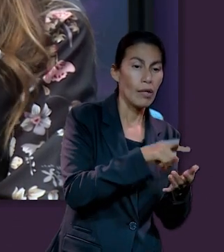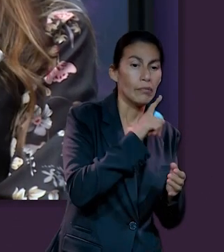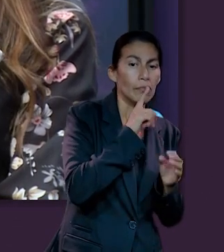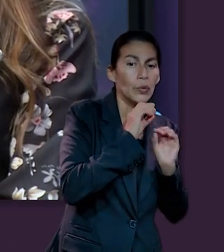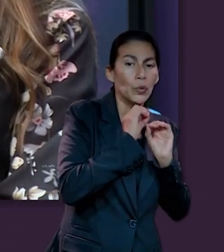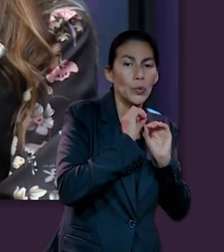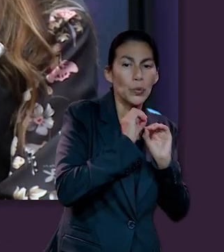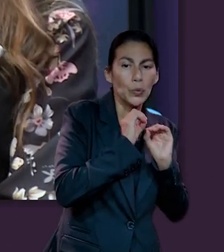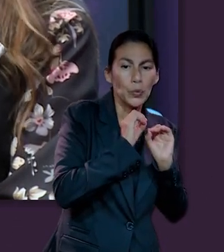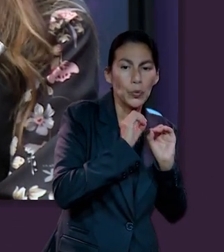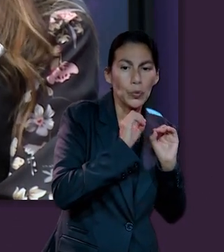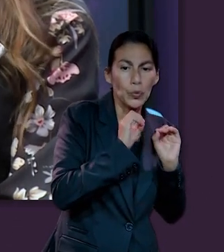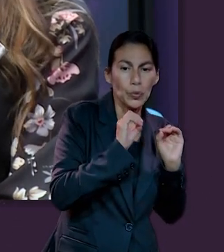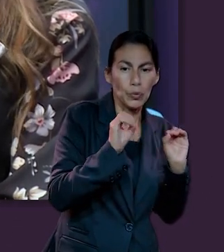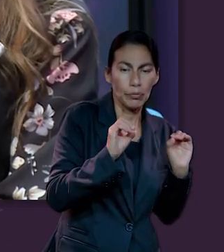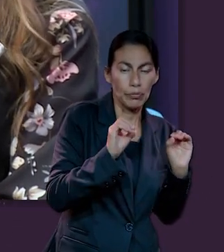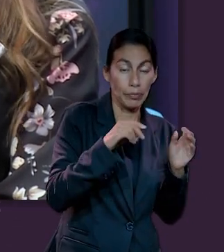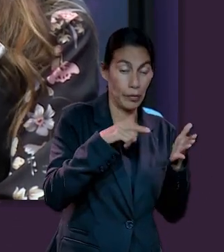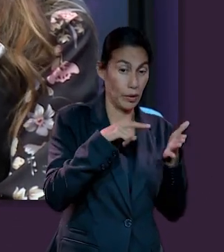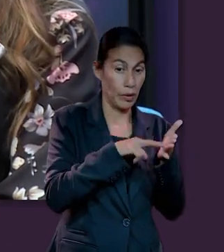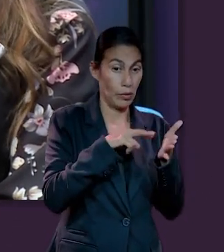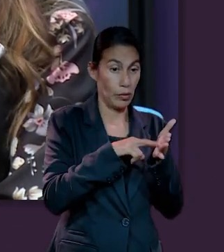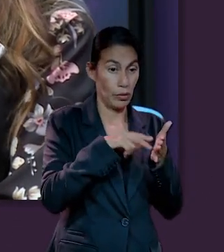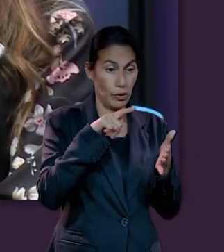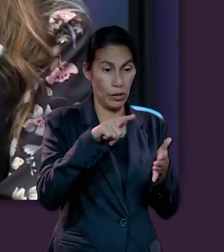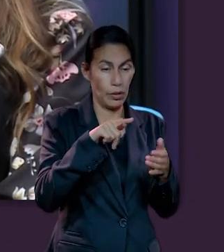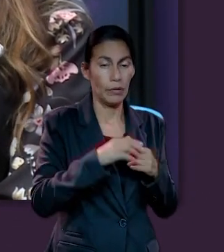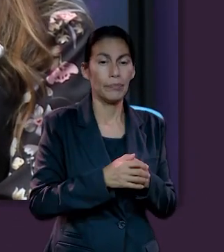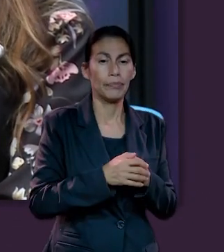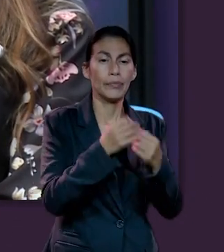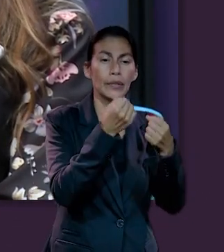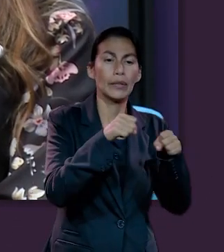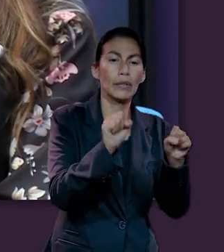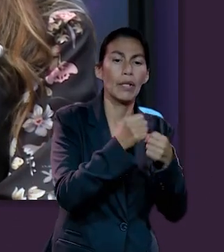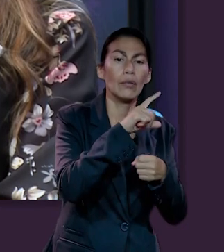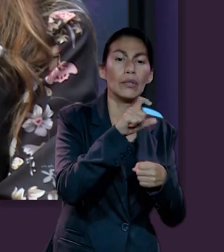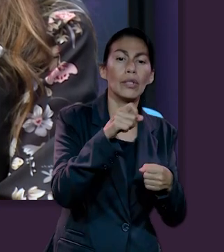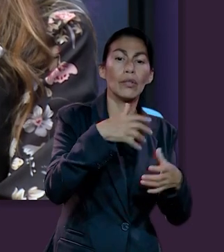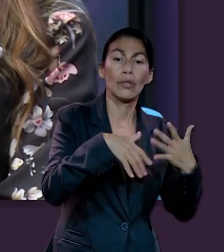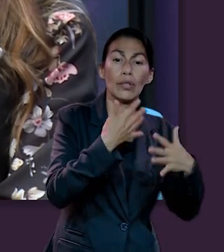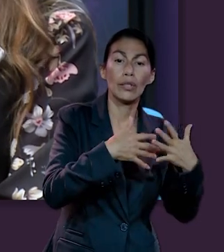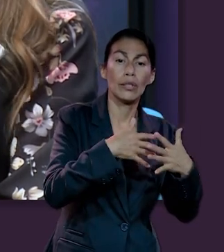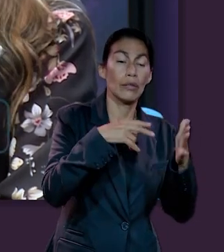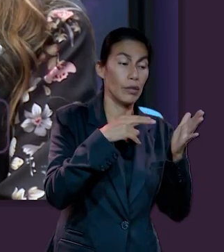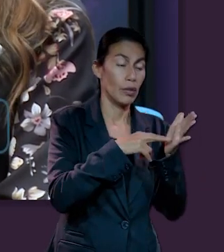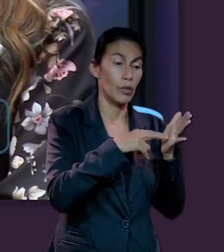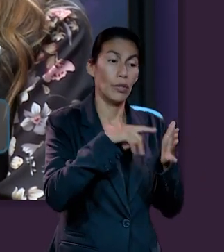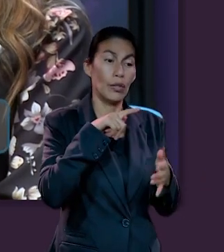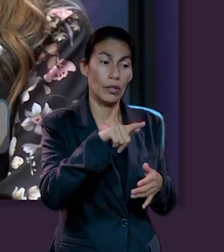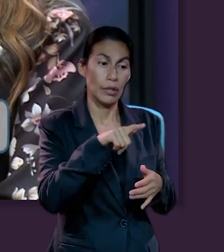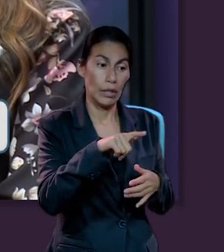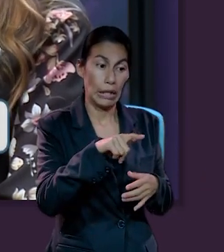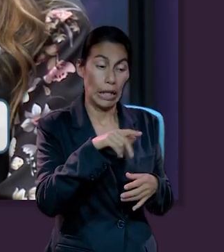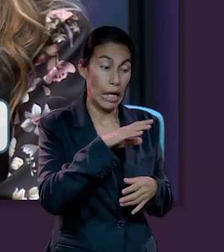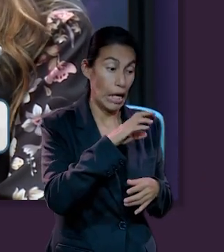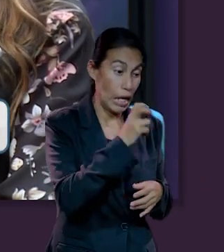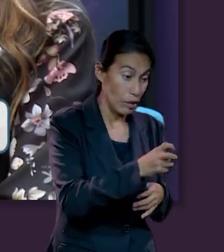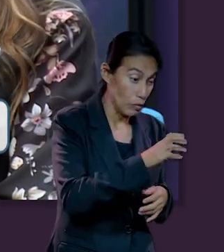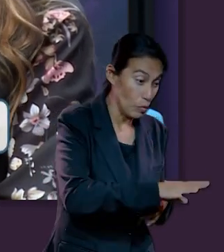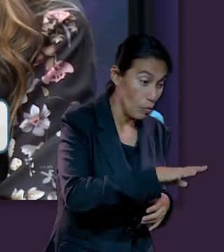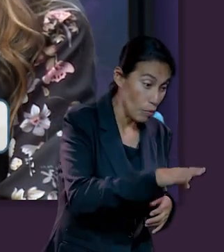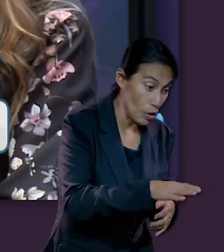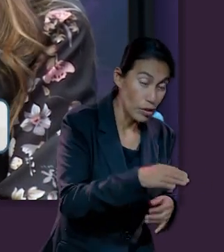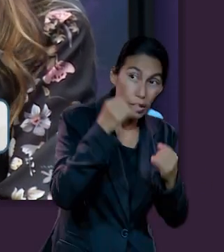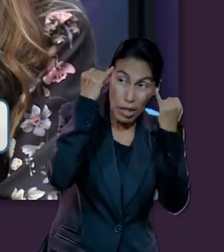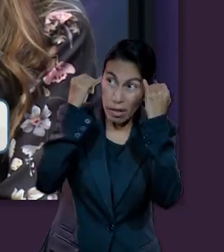silencio. Especifica el versículo 17 del Salmo 115. No alabarán los muertos